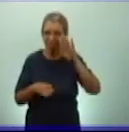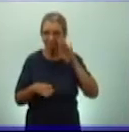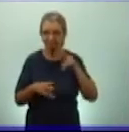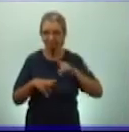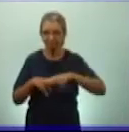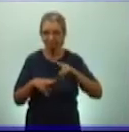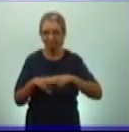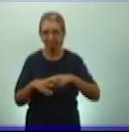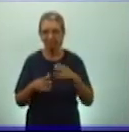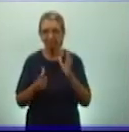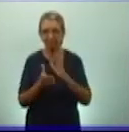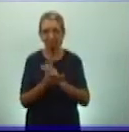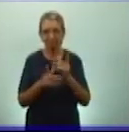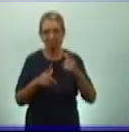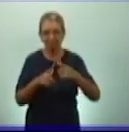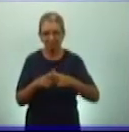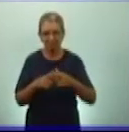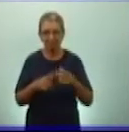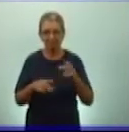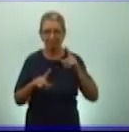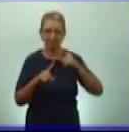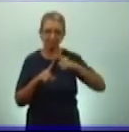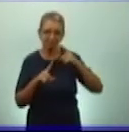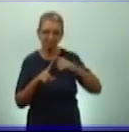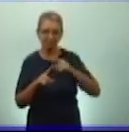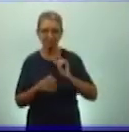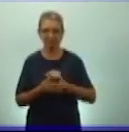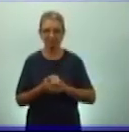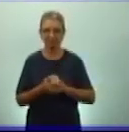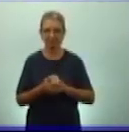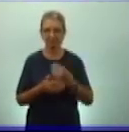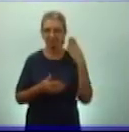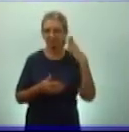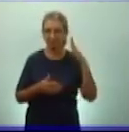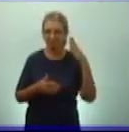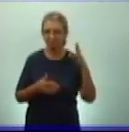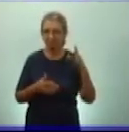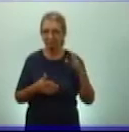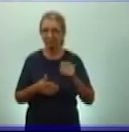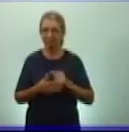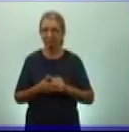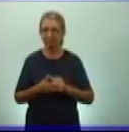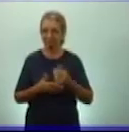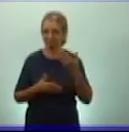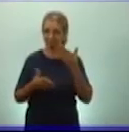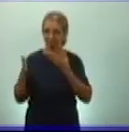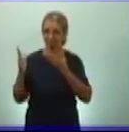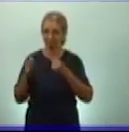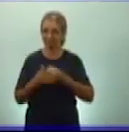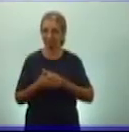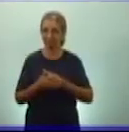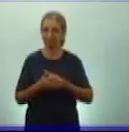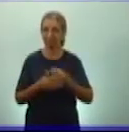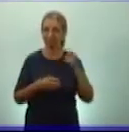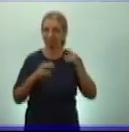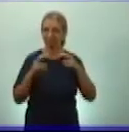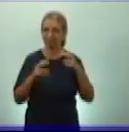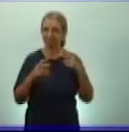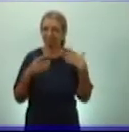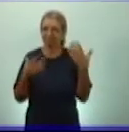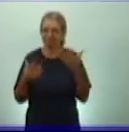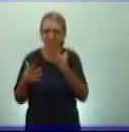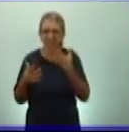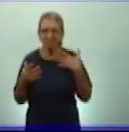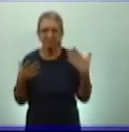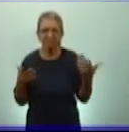en cuanto a las medallas de oro y de plata. En cuanto a las medallas de bronce, miren acá. Usted puede estar buscando ahí estudiantes y